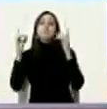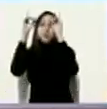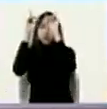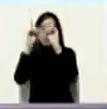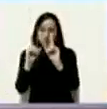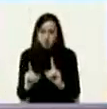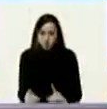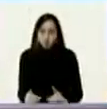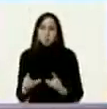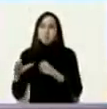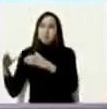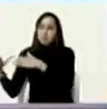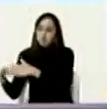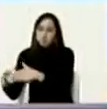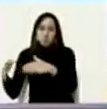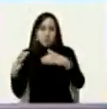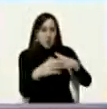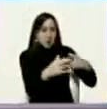parciales